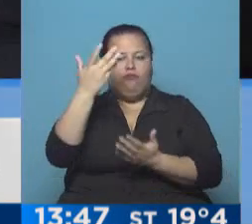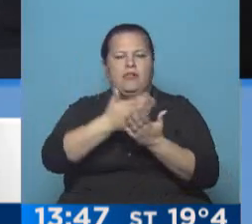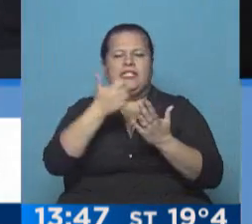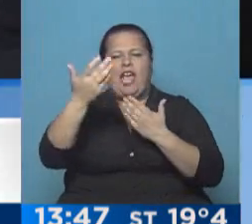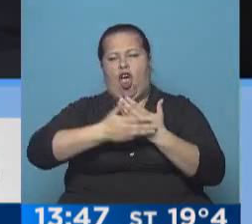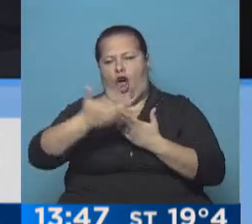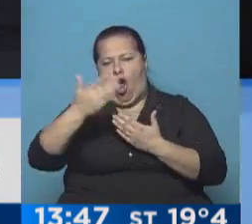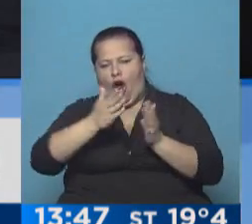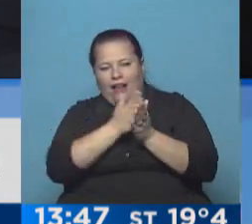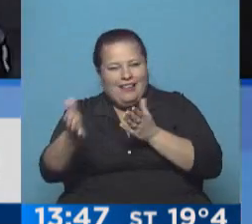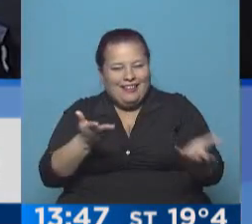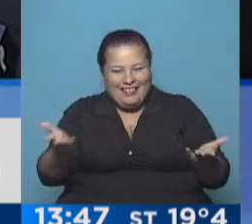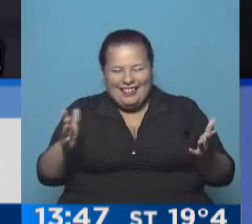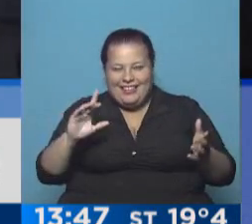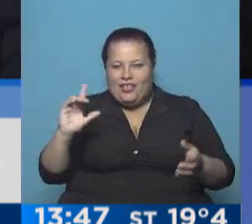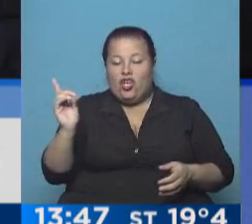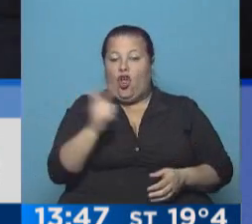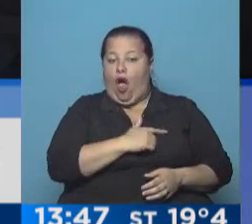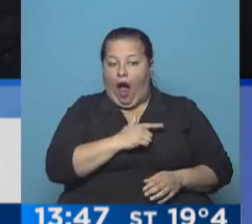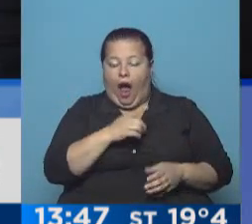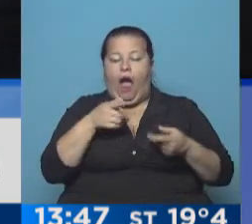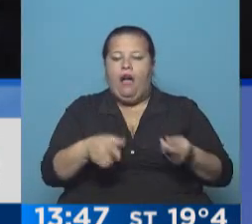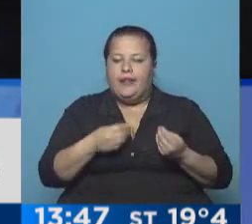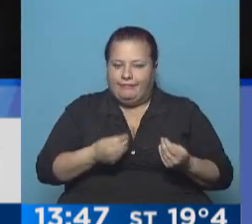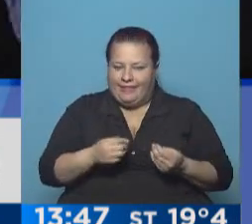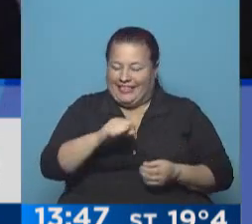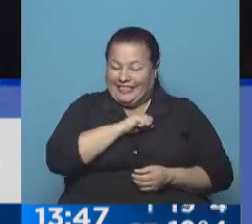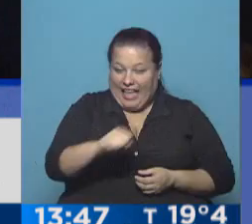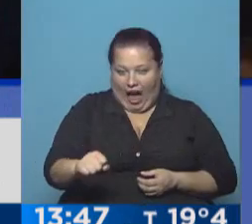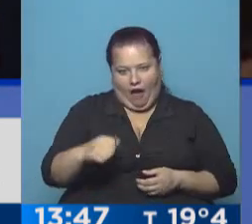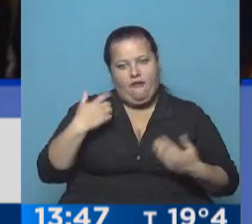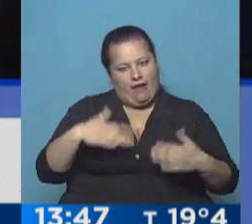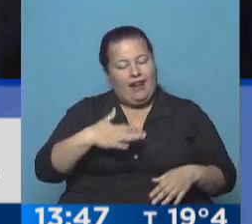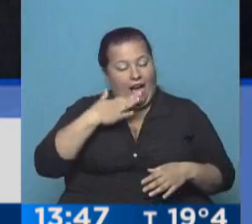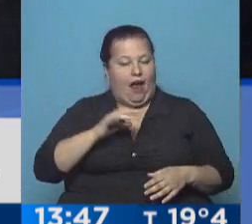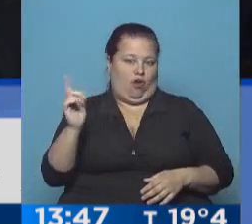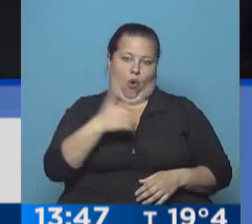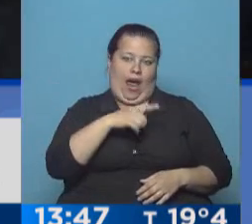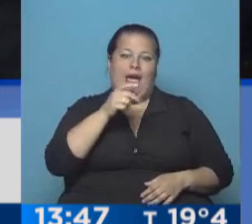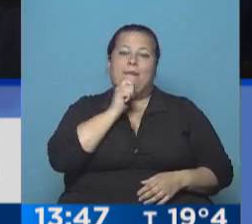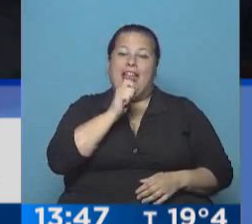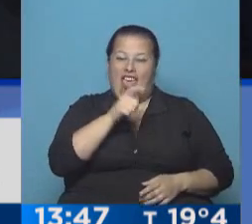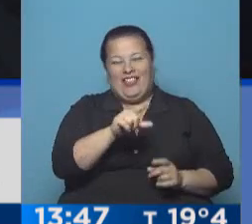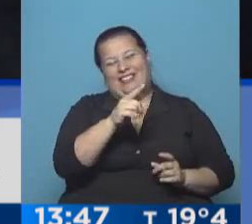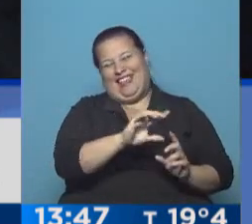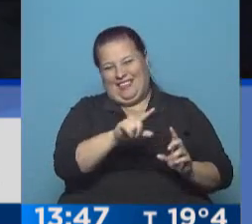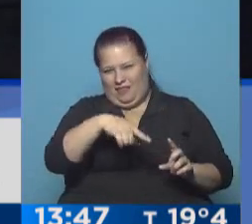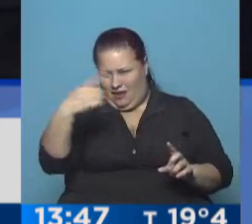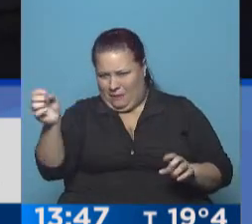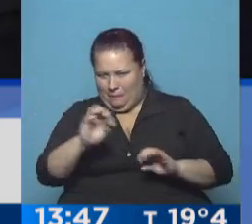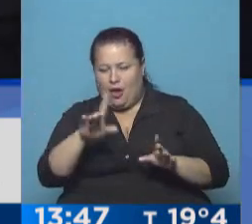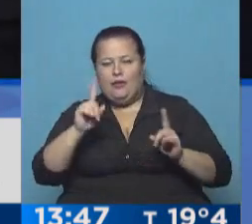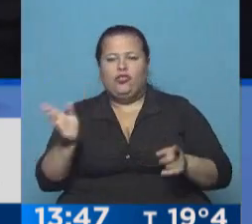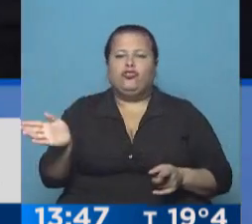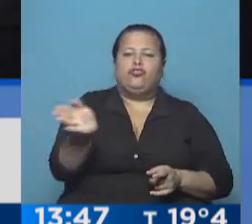acá más o menos repartido, porque es increíble esta estafa, hay que decir que es increíble, lo de Niembro se queda corto, porque esto